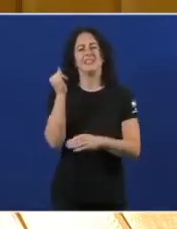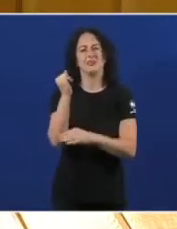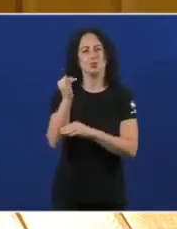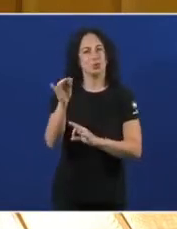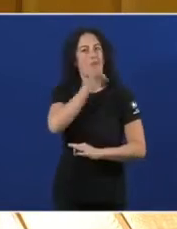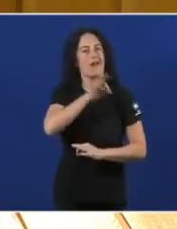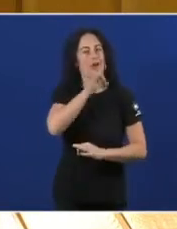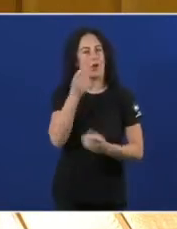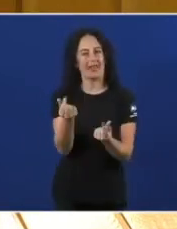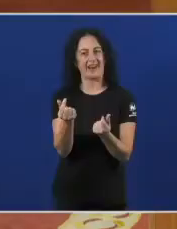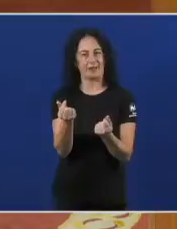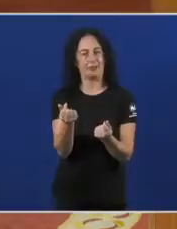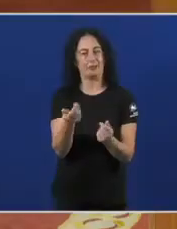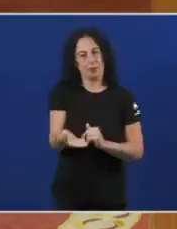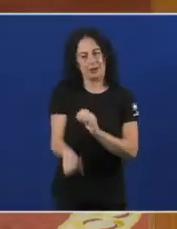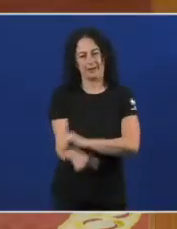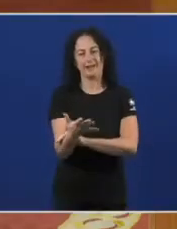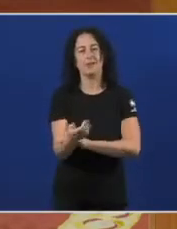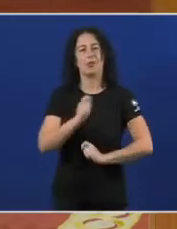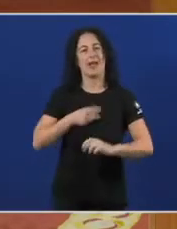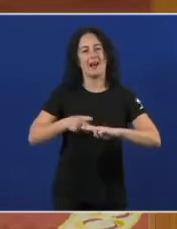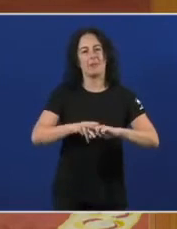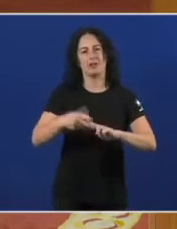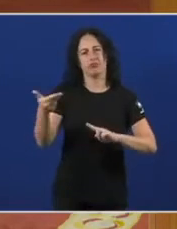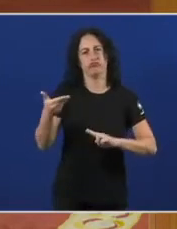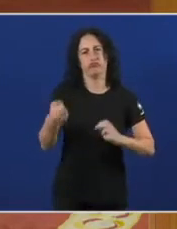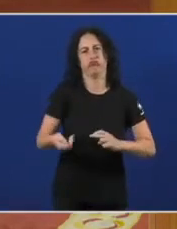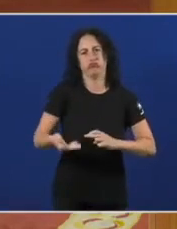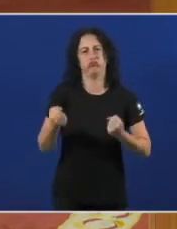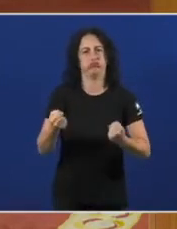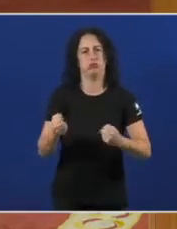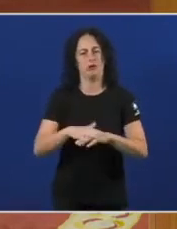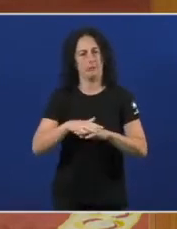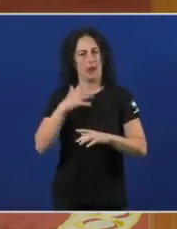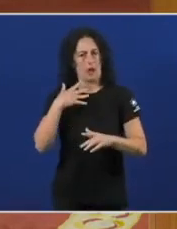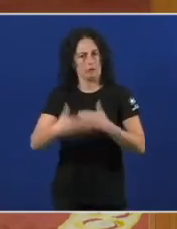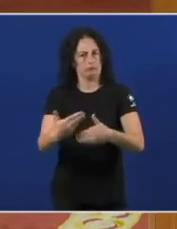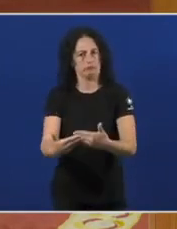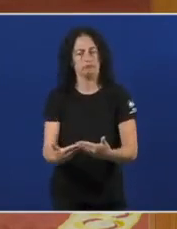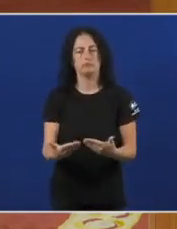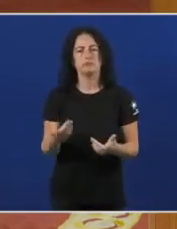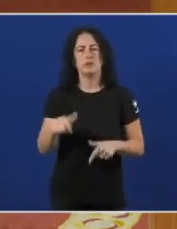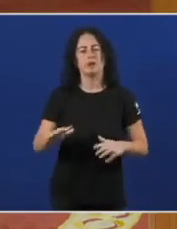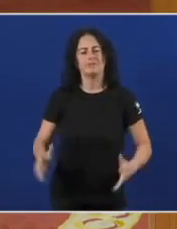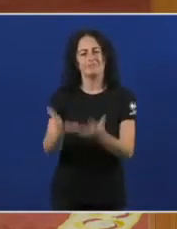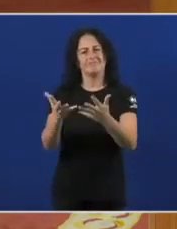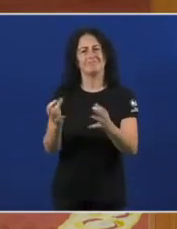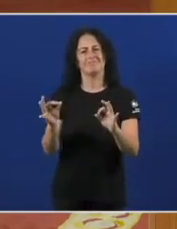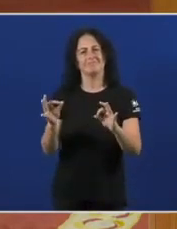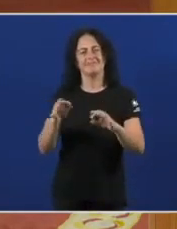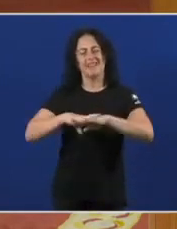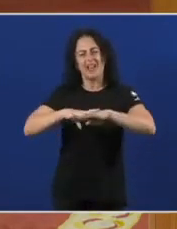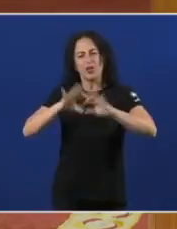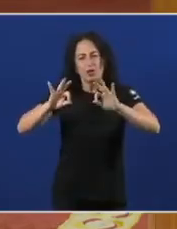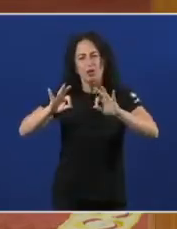galego De crédito Que nos daría Unha ferramenta Muy potente Para poder actuar Hay que potenciar Un tecido industrial